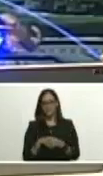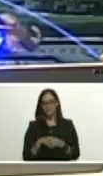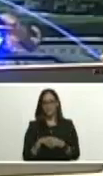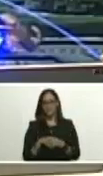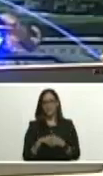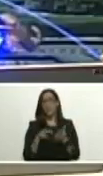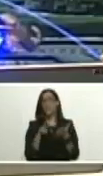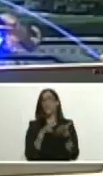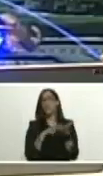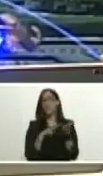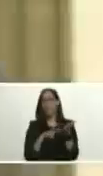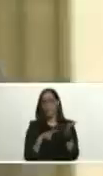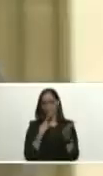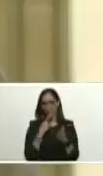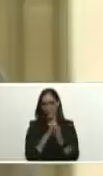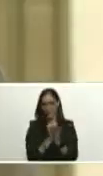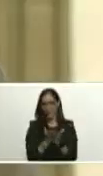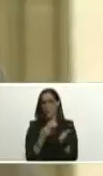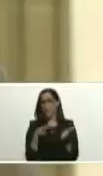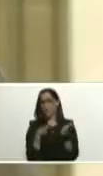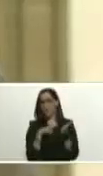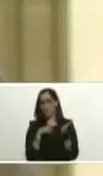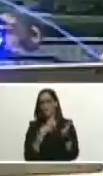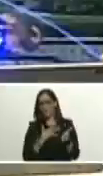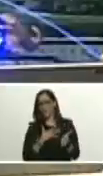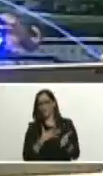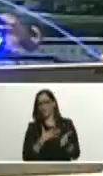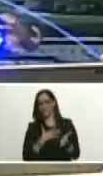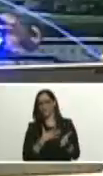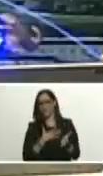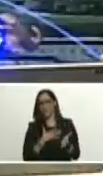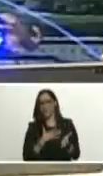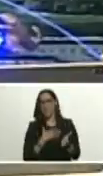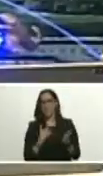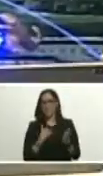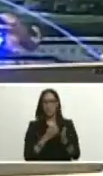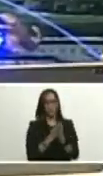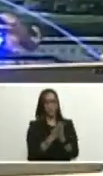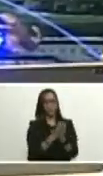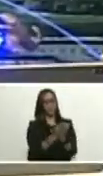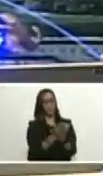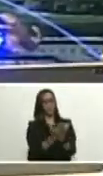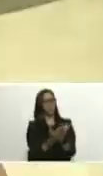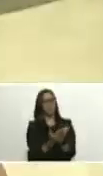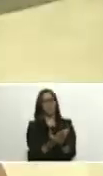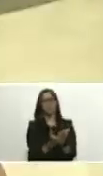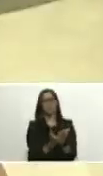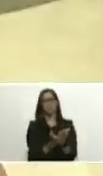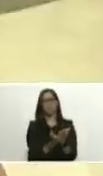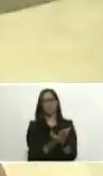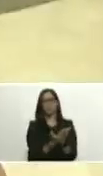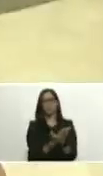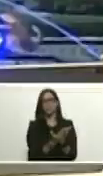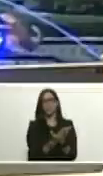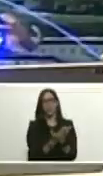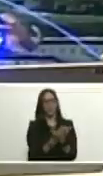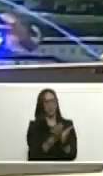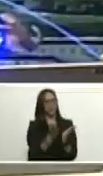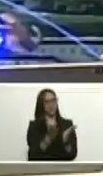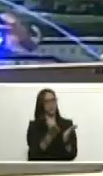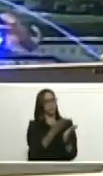léeme me dijo el libro léeme y yo lo agarré a abrir la página